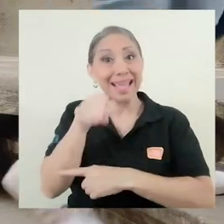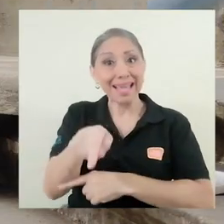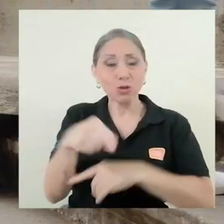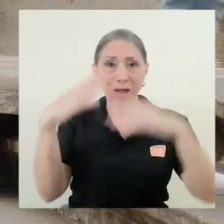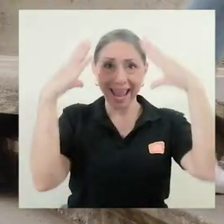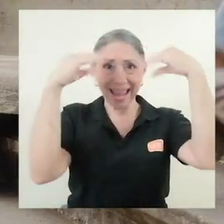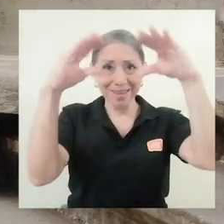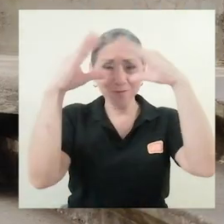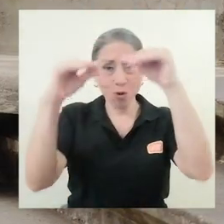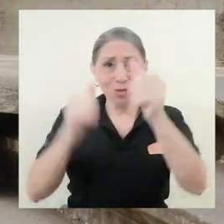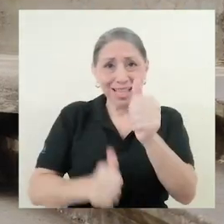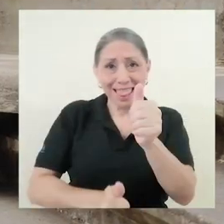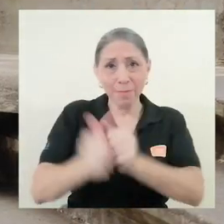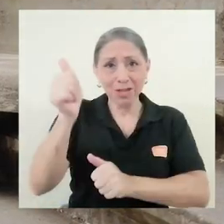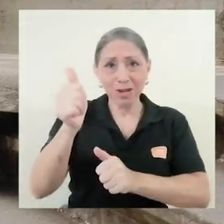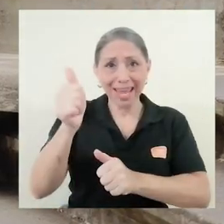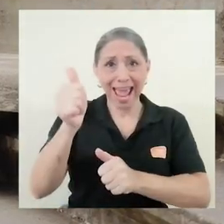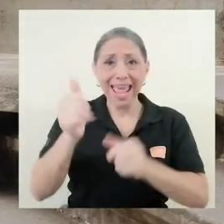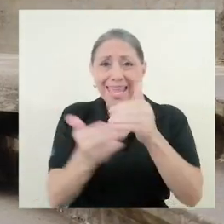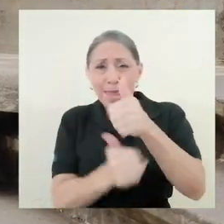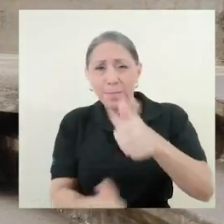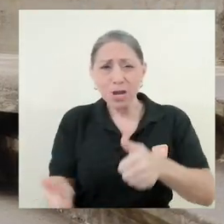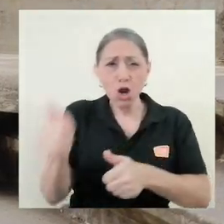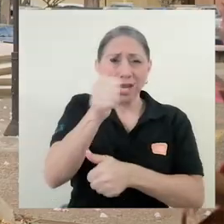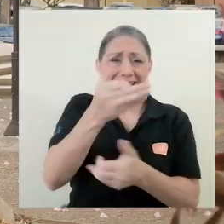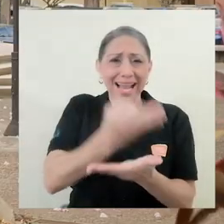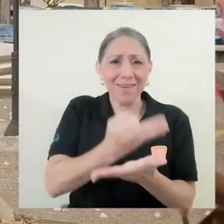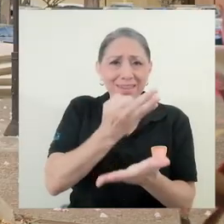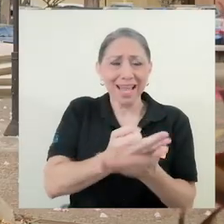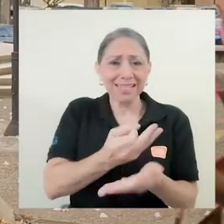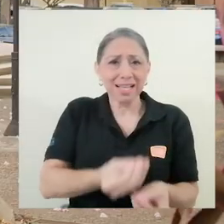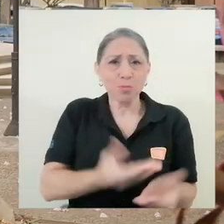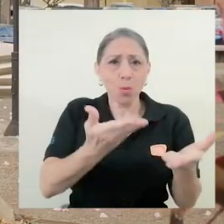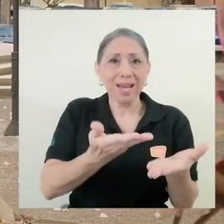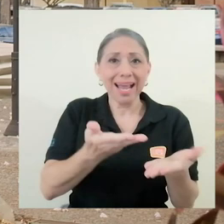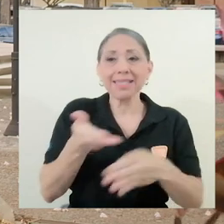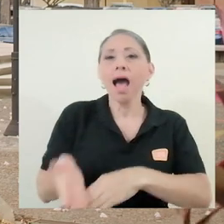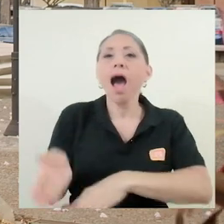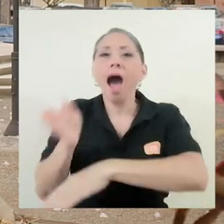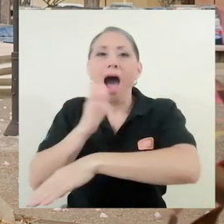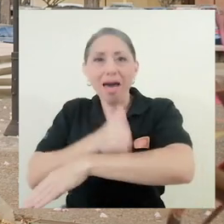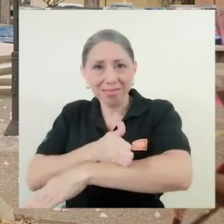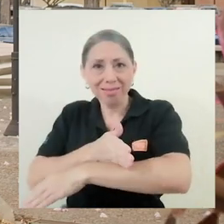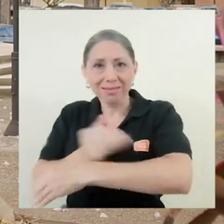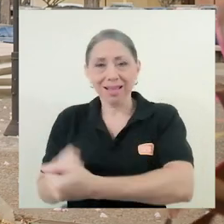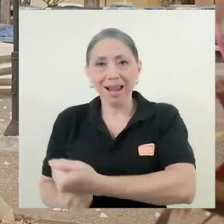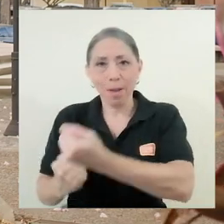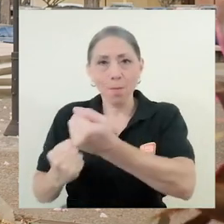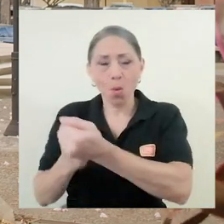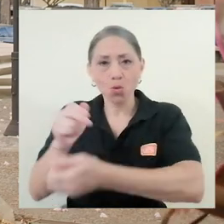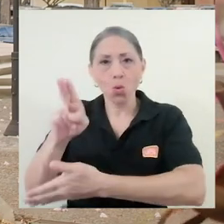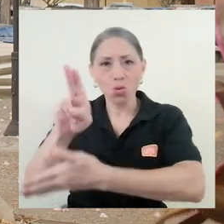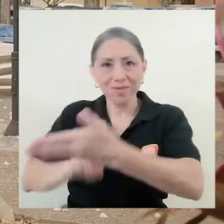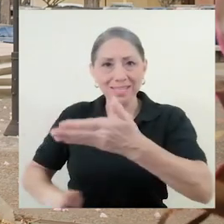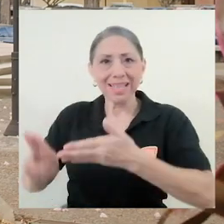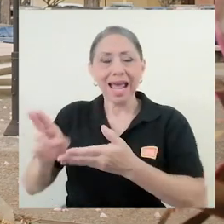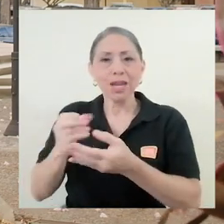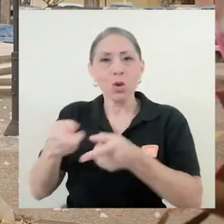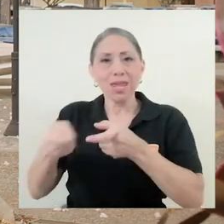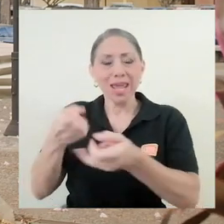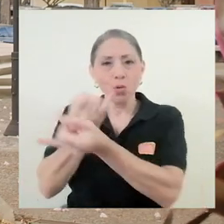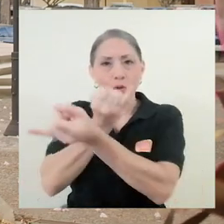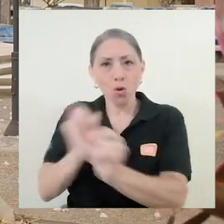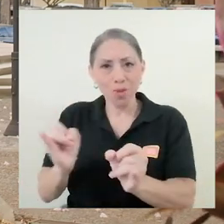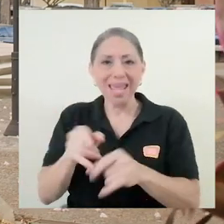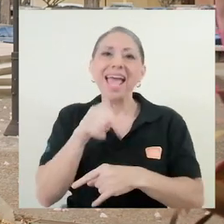el informe de la mayoría que prioriza las finanzas públicas antes que el aporte integral universitario y la autonomía fue aprobado